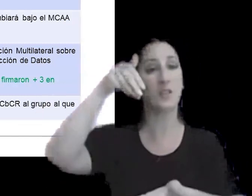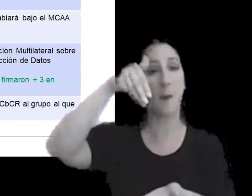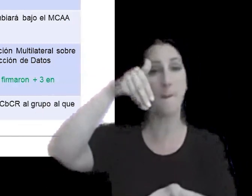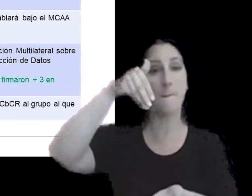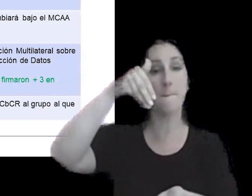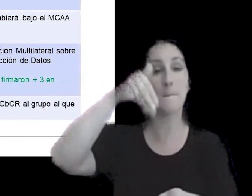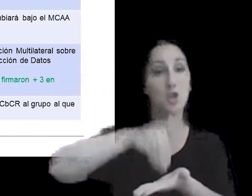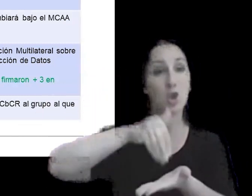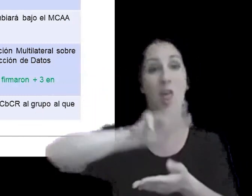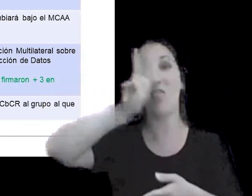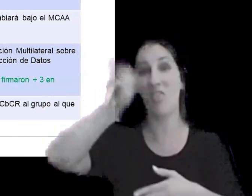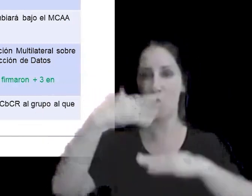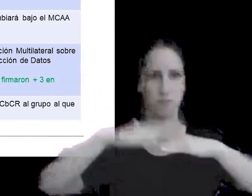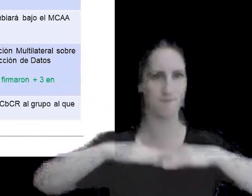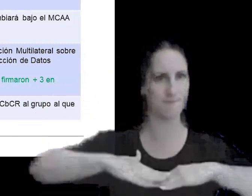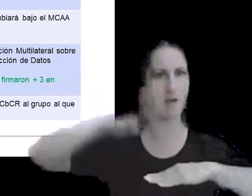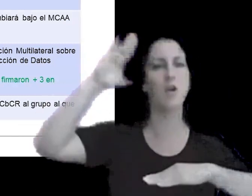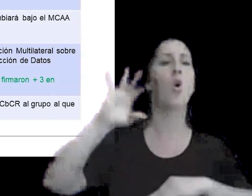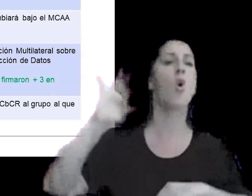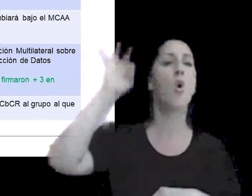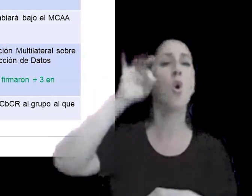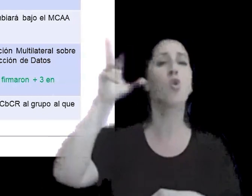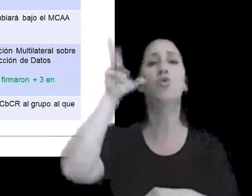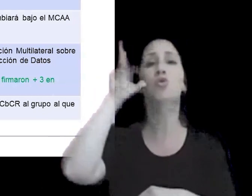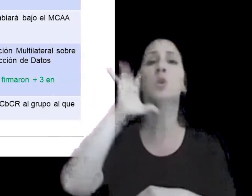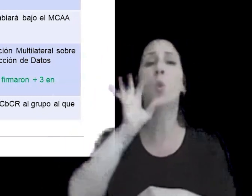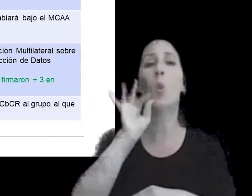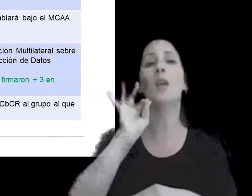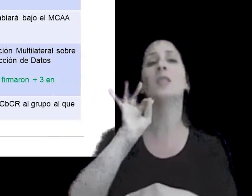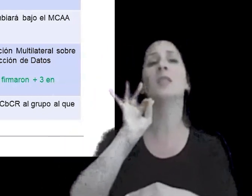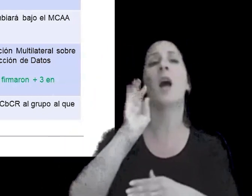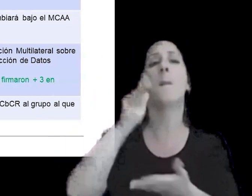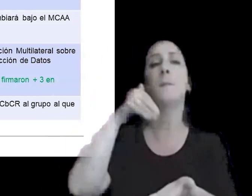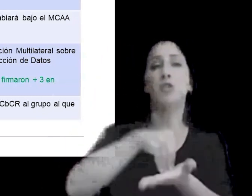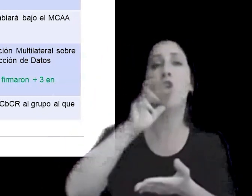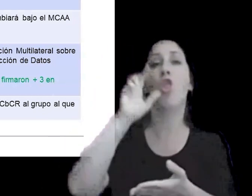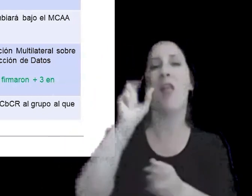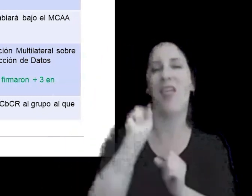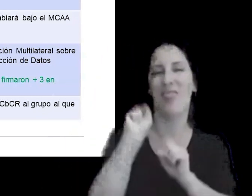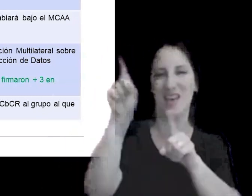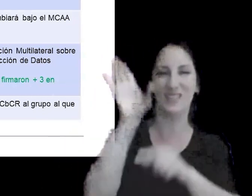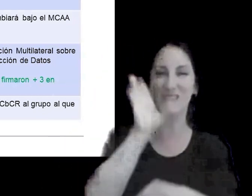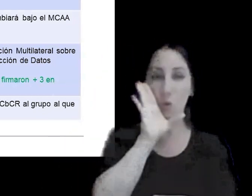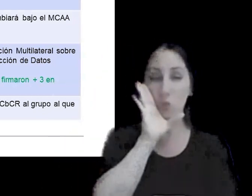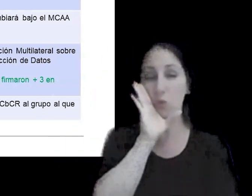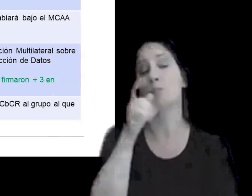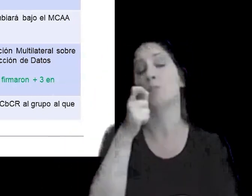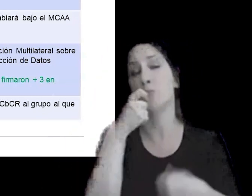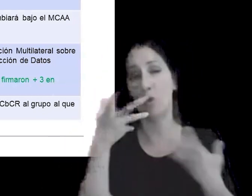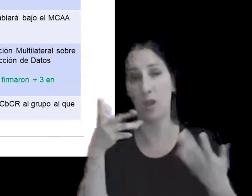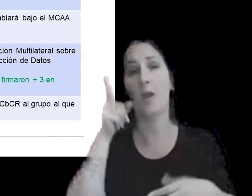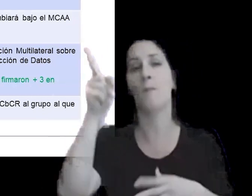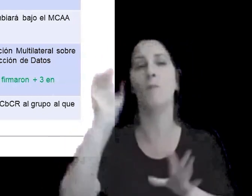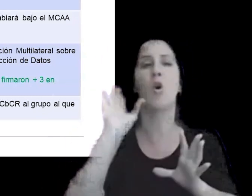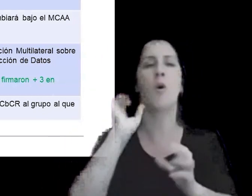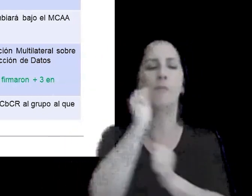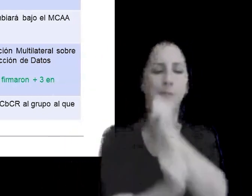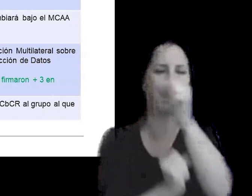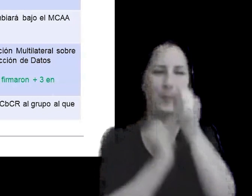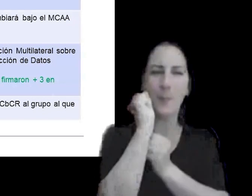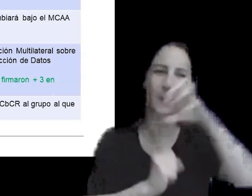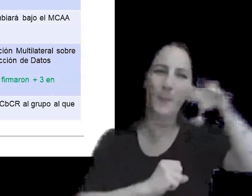euros o 850 millones de dólares estadounidenses para el caso de grupos con